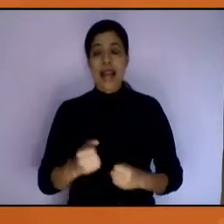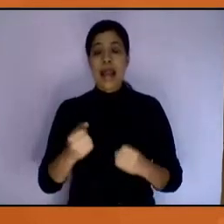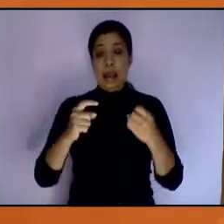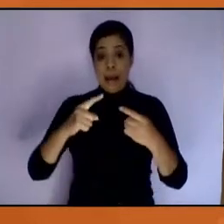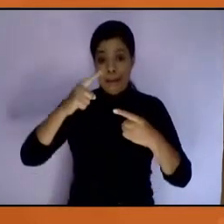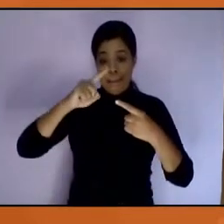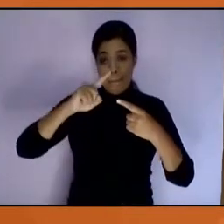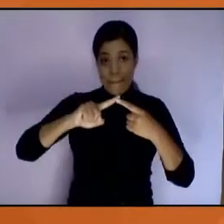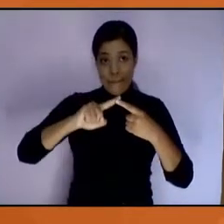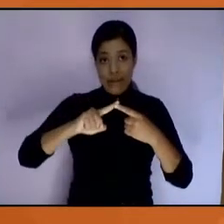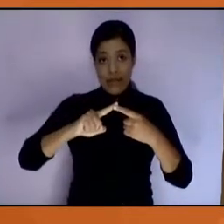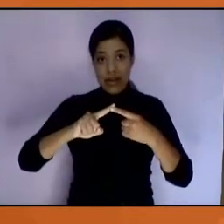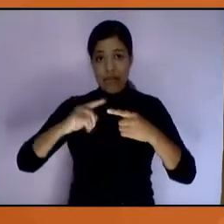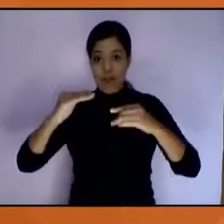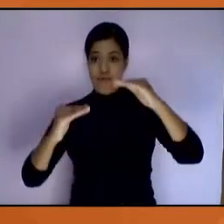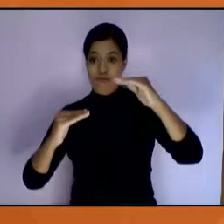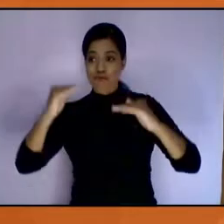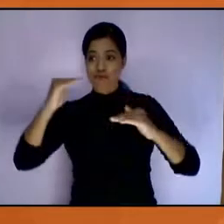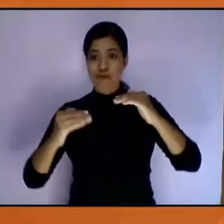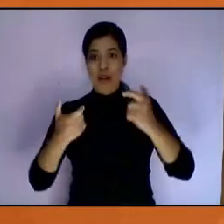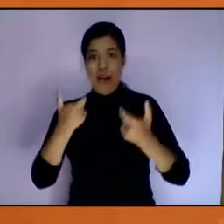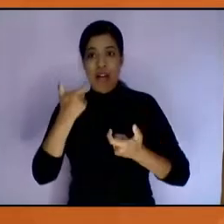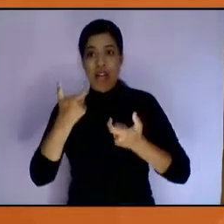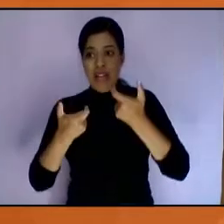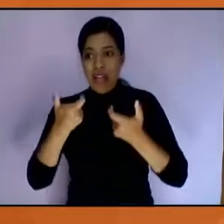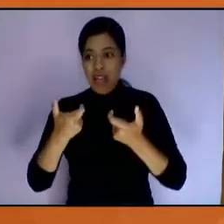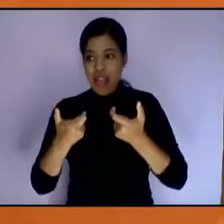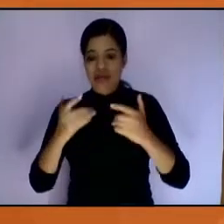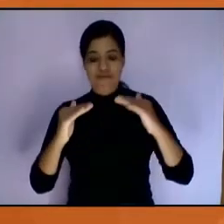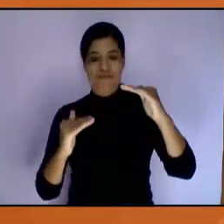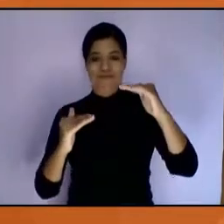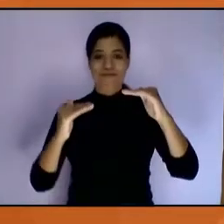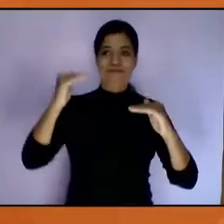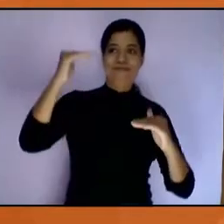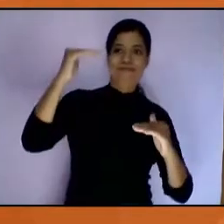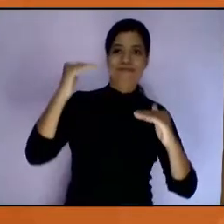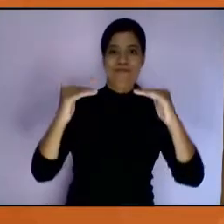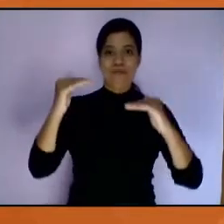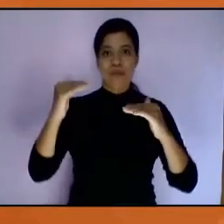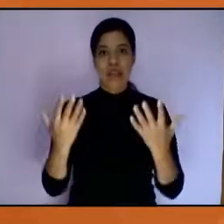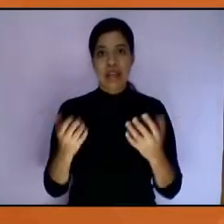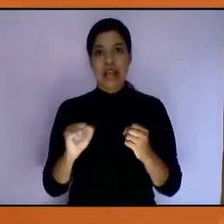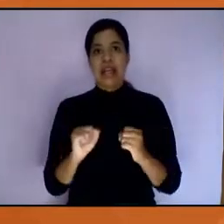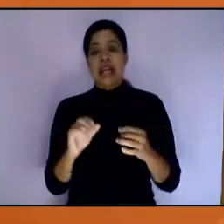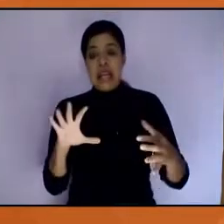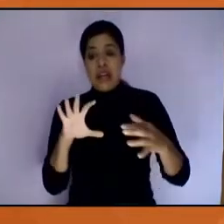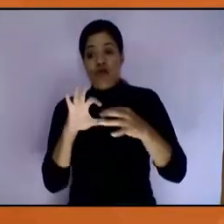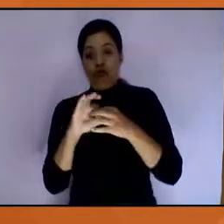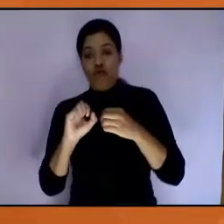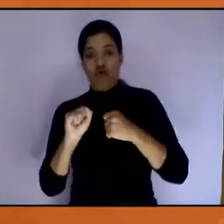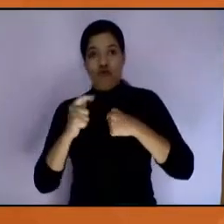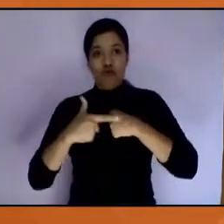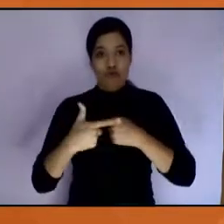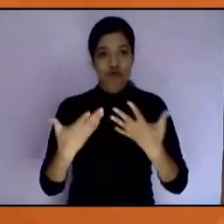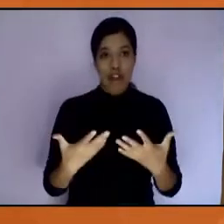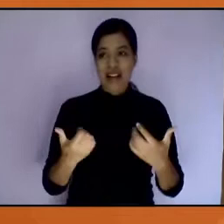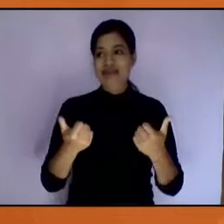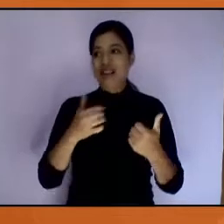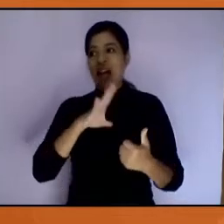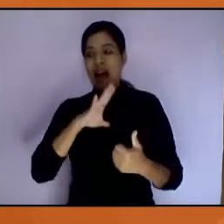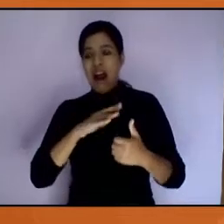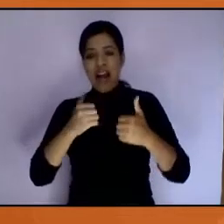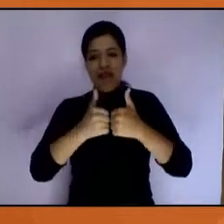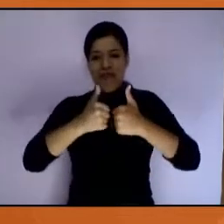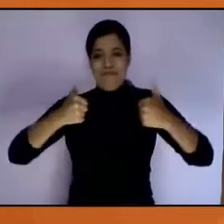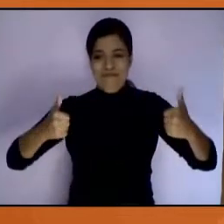económica y la acción social. Dentro de la lógica del plan estratégico, siempre y cuando haya desigualdad, brechas de ingresos y diferencias de